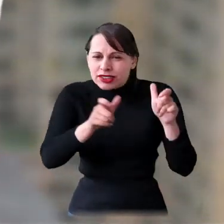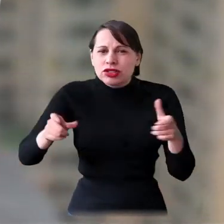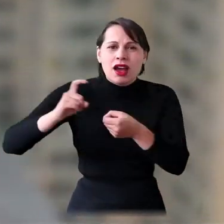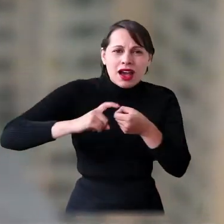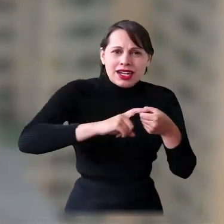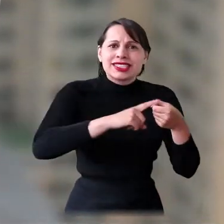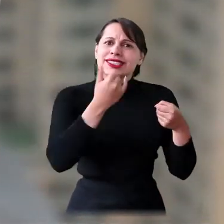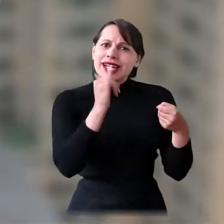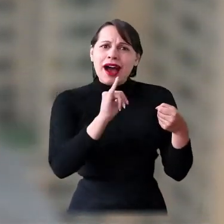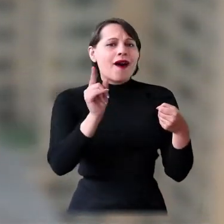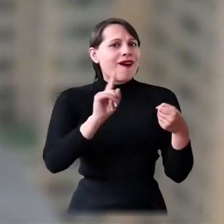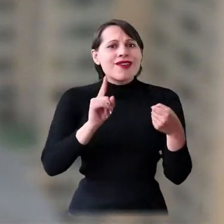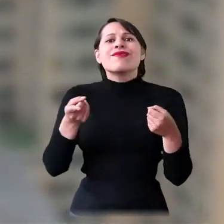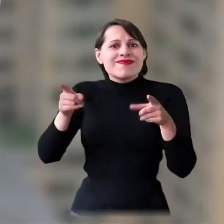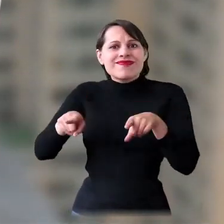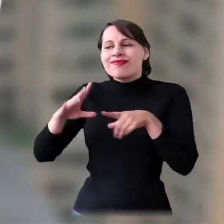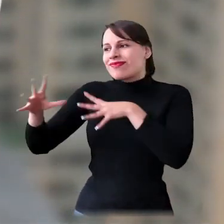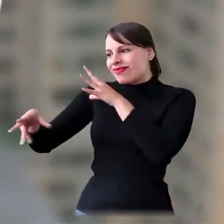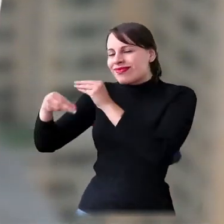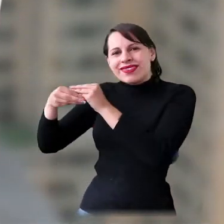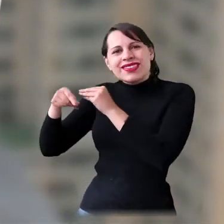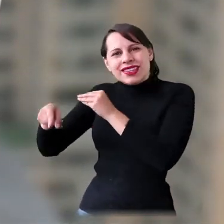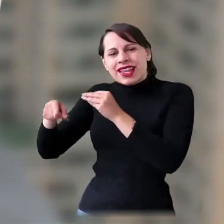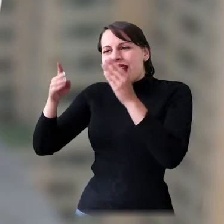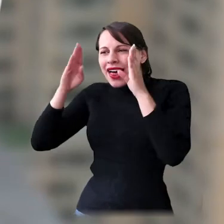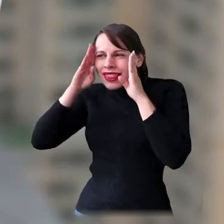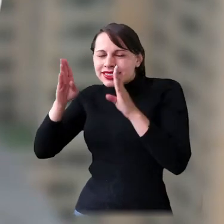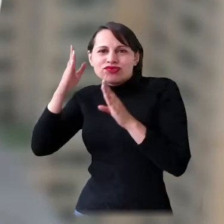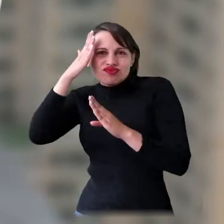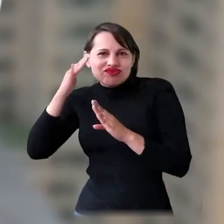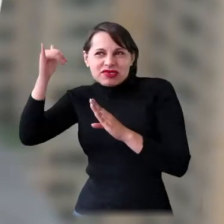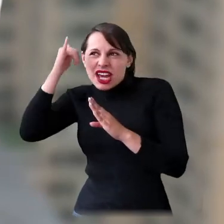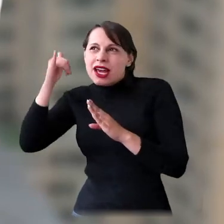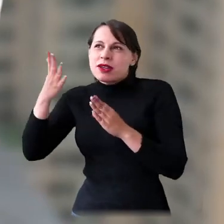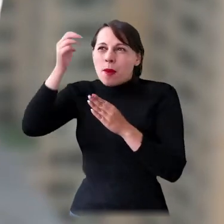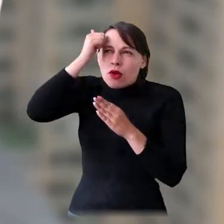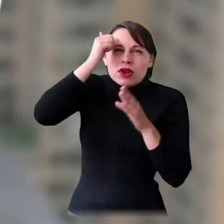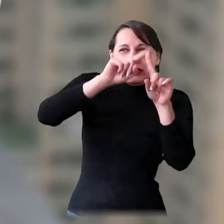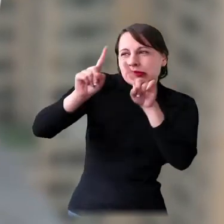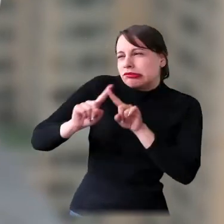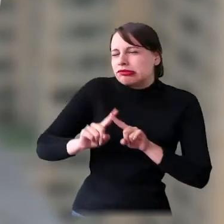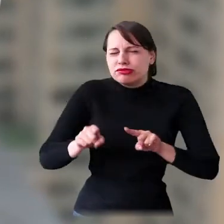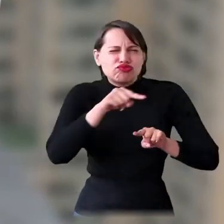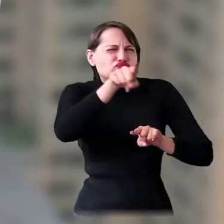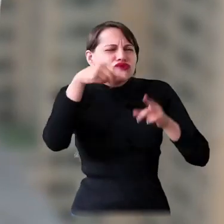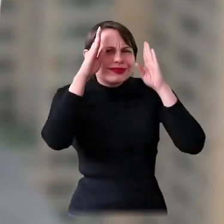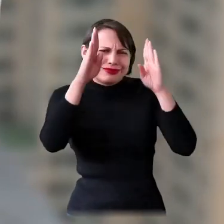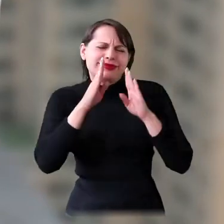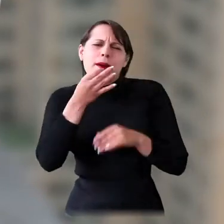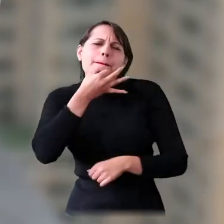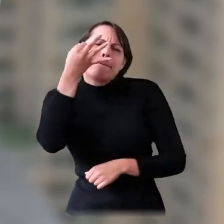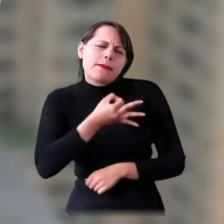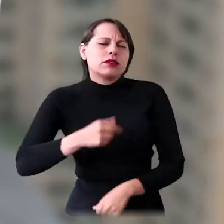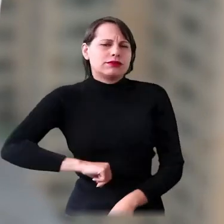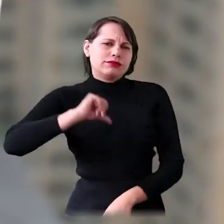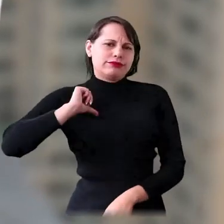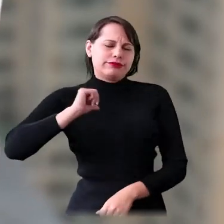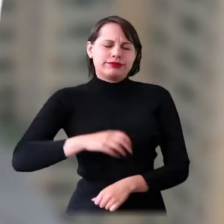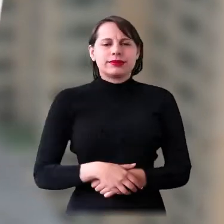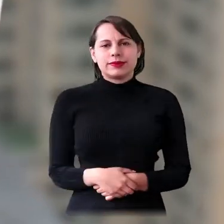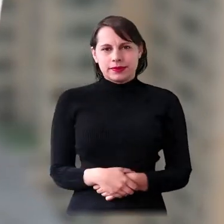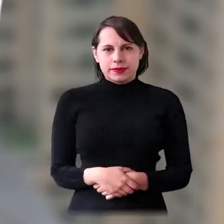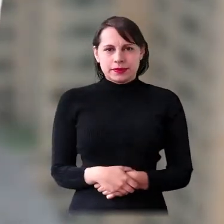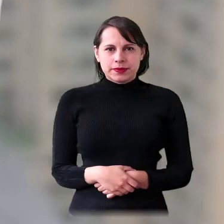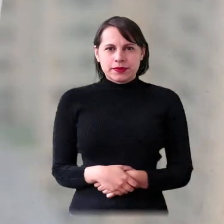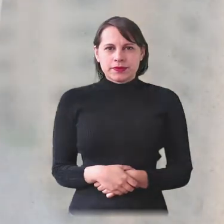asistencial con los pacientes, sino que a nivel académico siempre estamos muy bien divididos de compañía de todos nuestros docentes y de verdad es